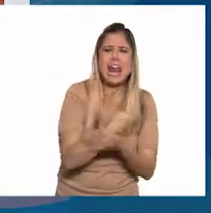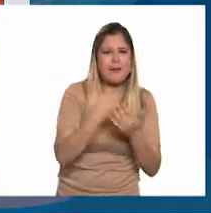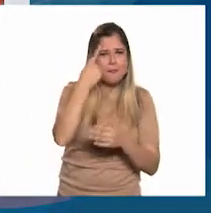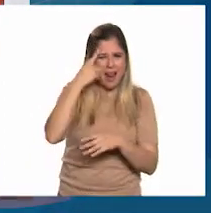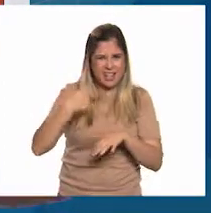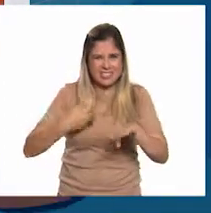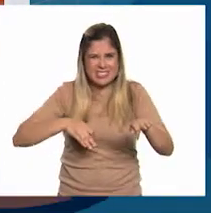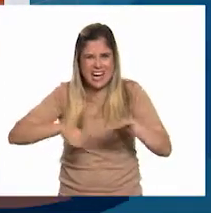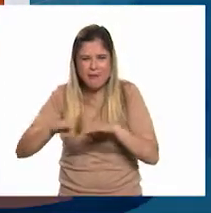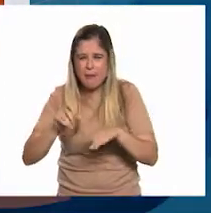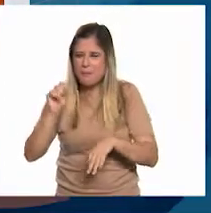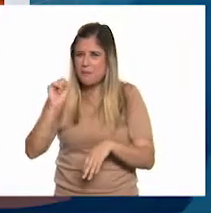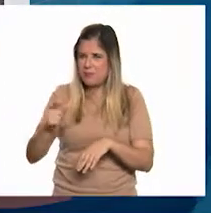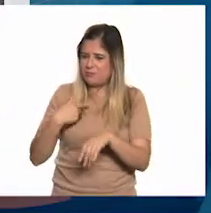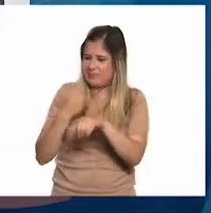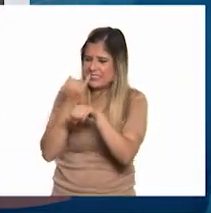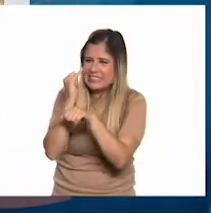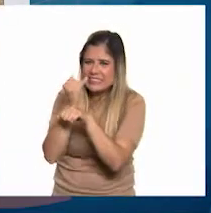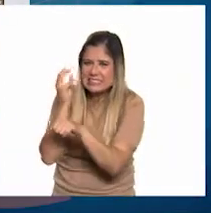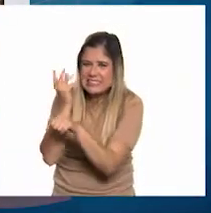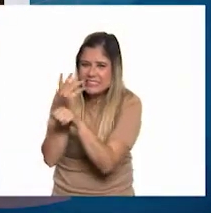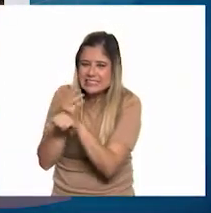trabajar este ámbar.